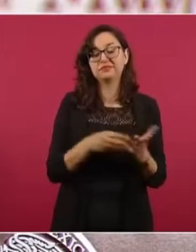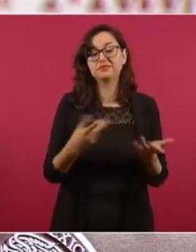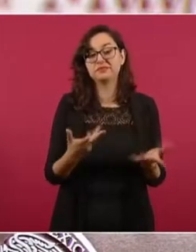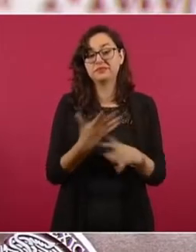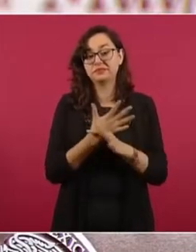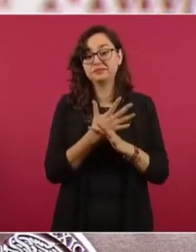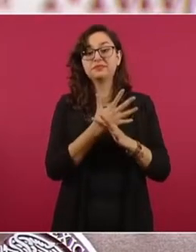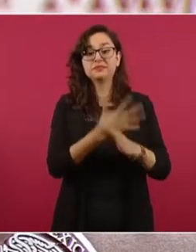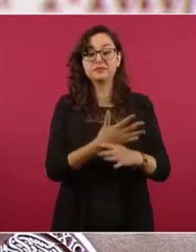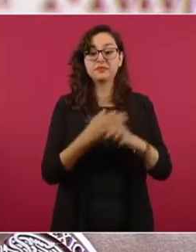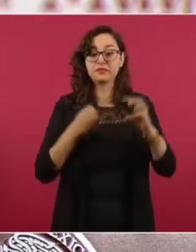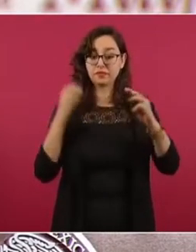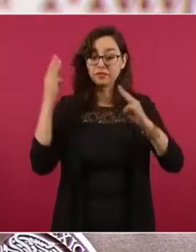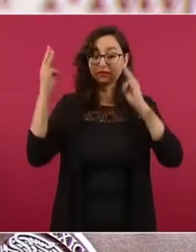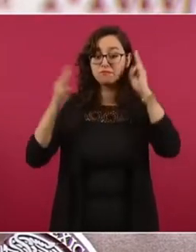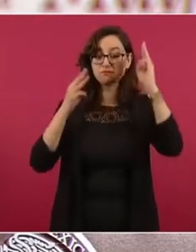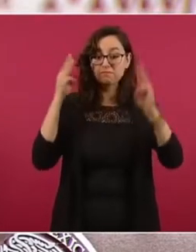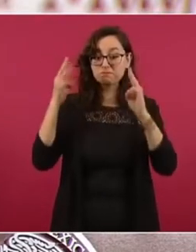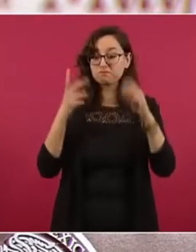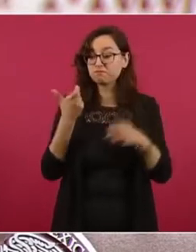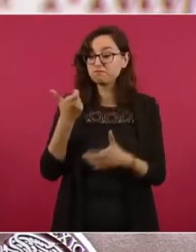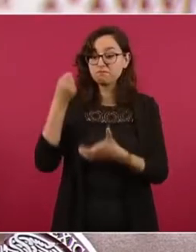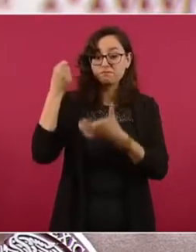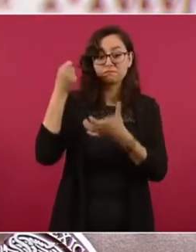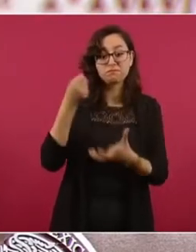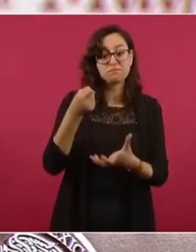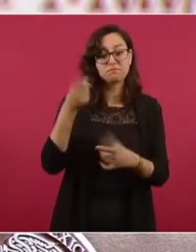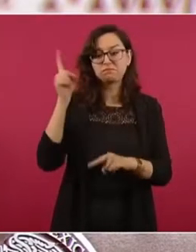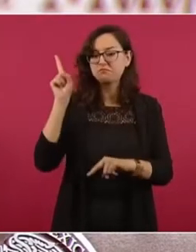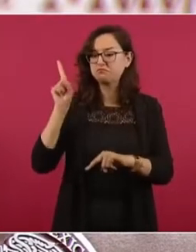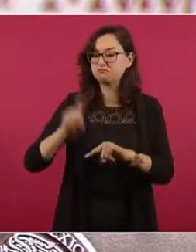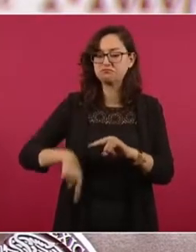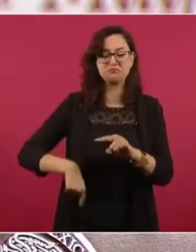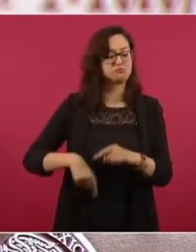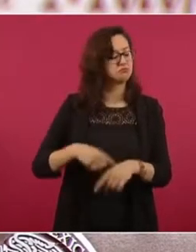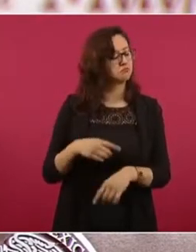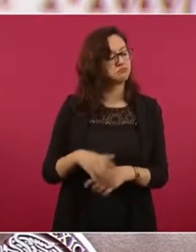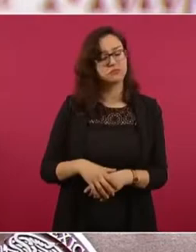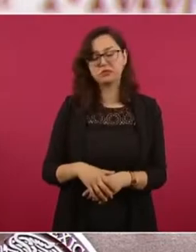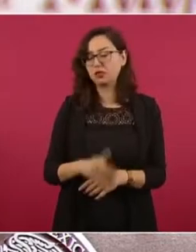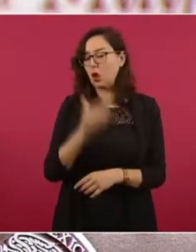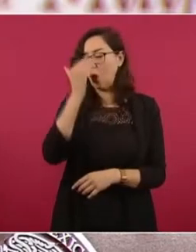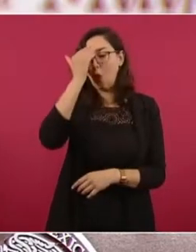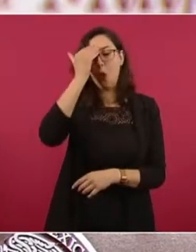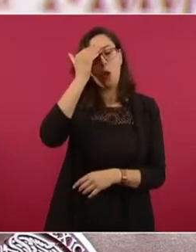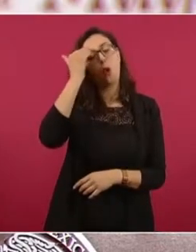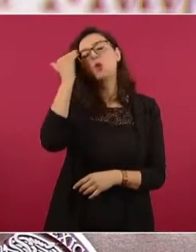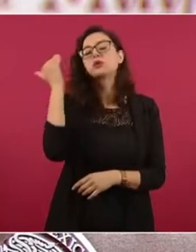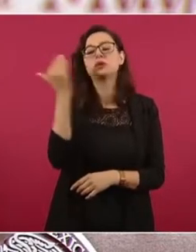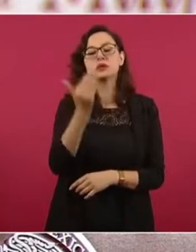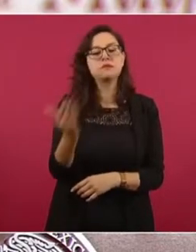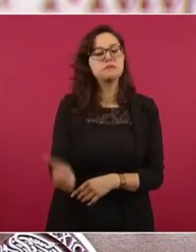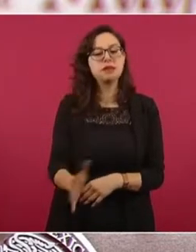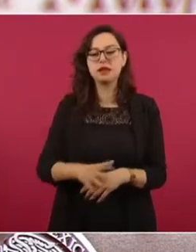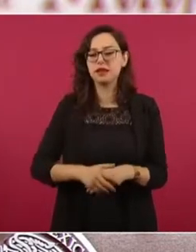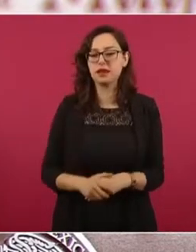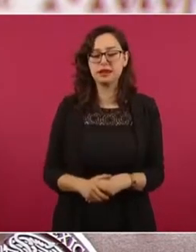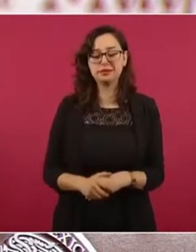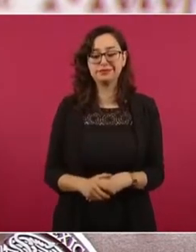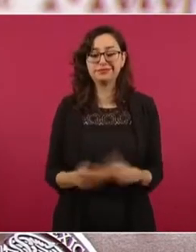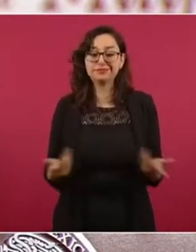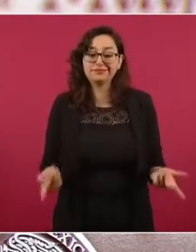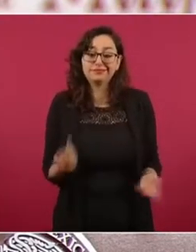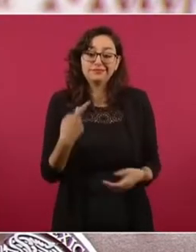ya mencionados sufrieron un recorte salvaje. Pero esa información es falsa. Al respecto, el